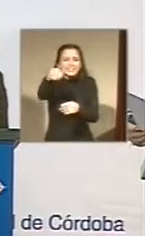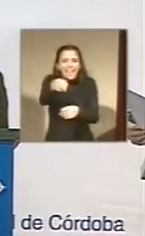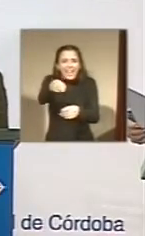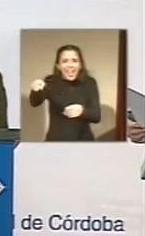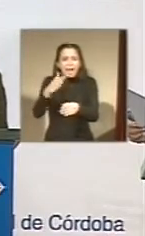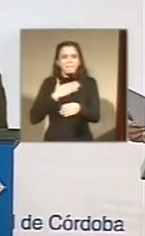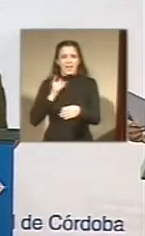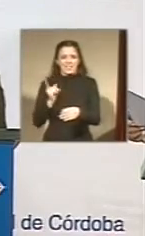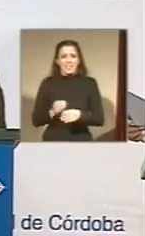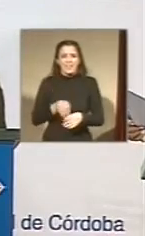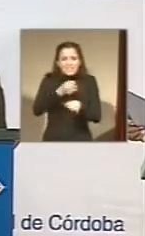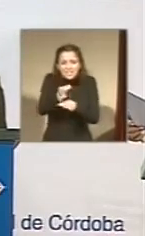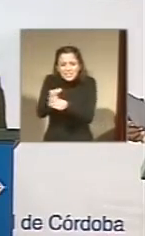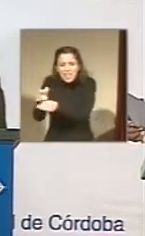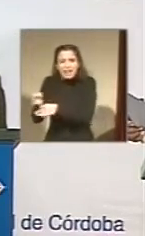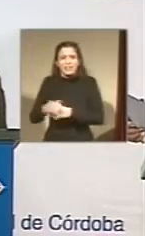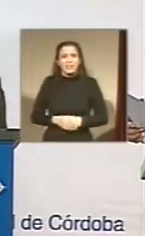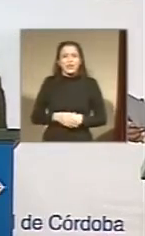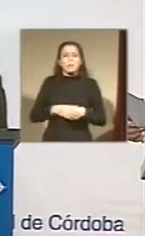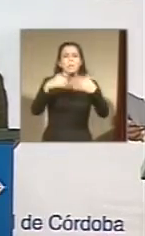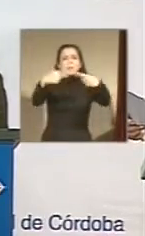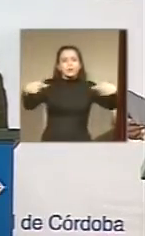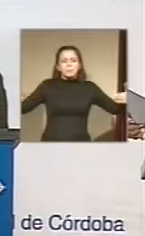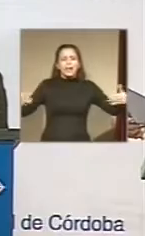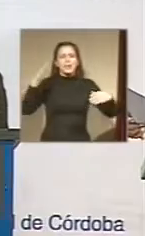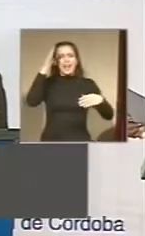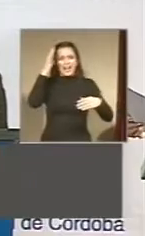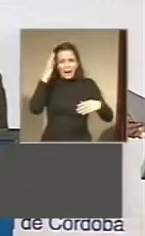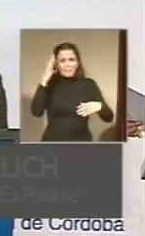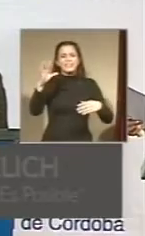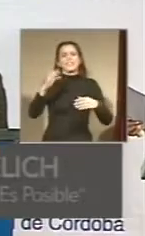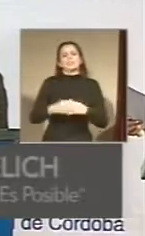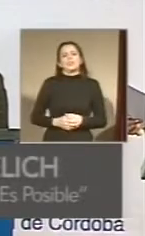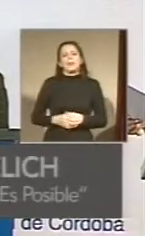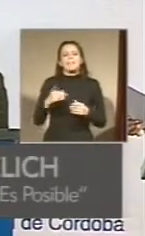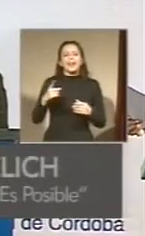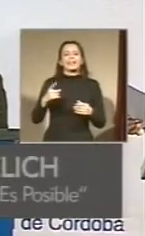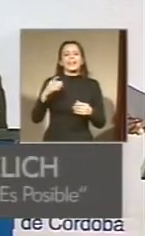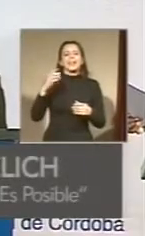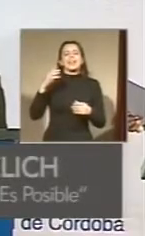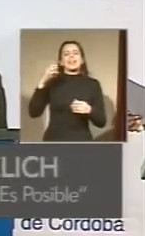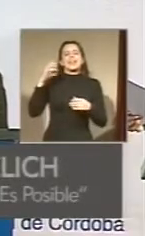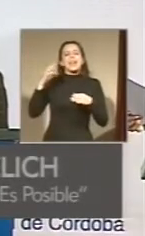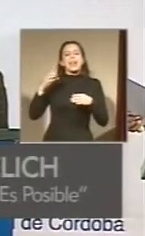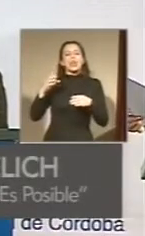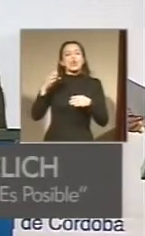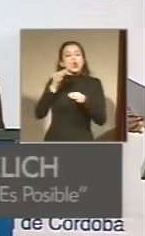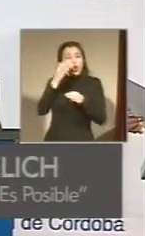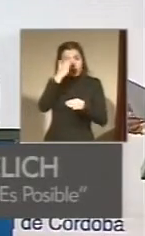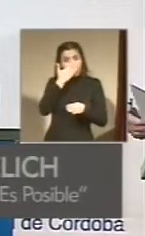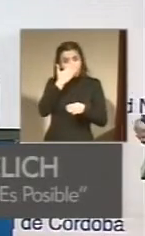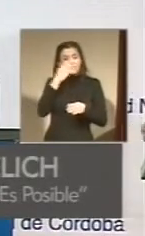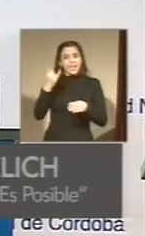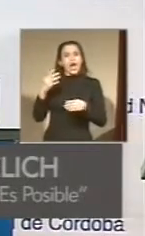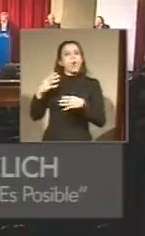las capacitaciones y hacer que Córdoba vuelva a ser un gran faro faro educativo en la educación nacional.